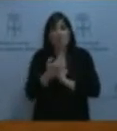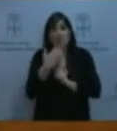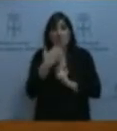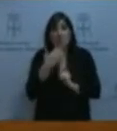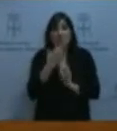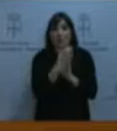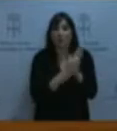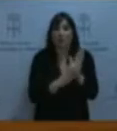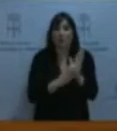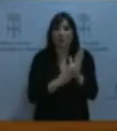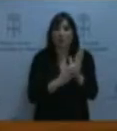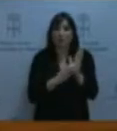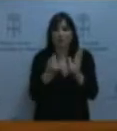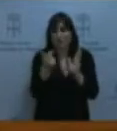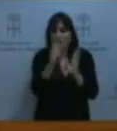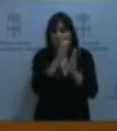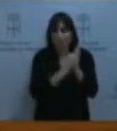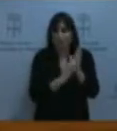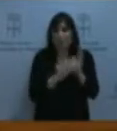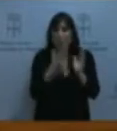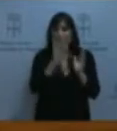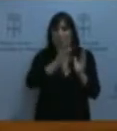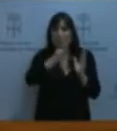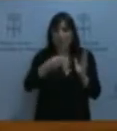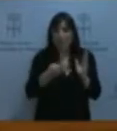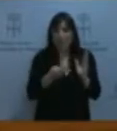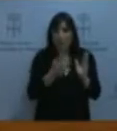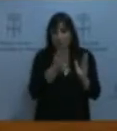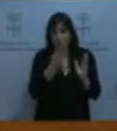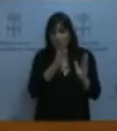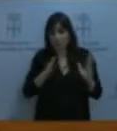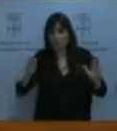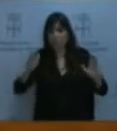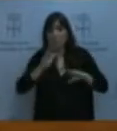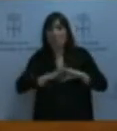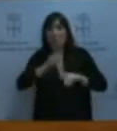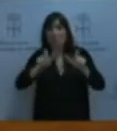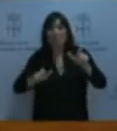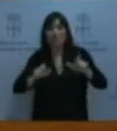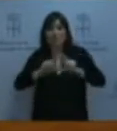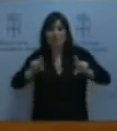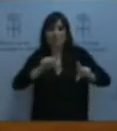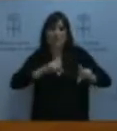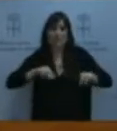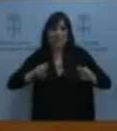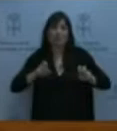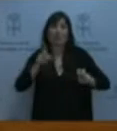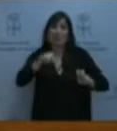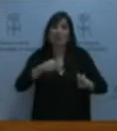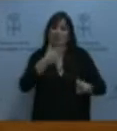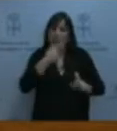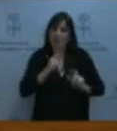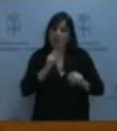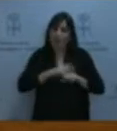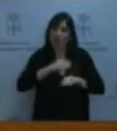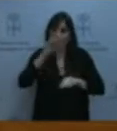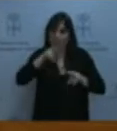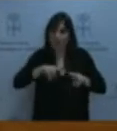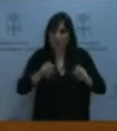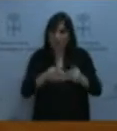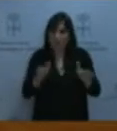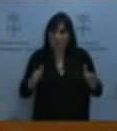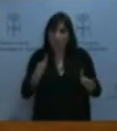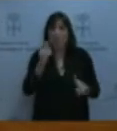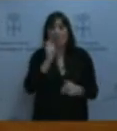autónomos, pero también se facilitaba el emprendimiento al empleo, mejoraba la cotización de los autónomos. Como usted bien dijo,